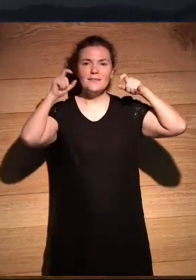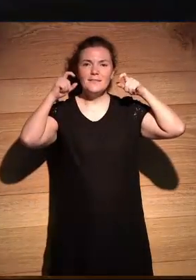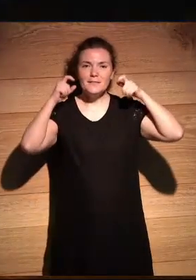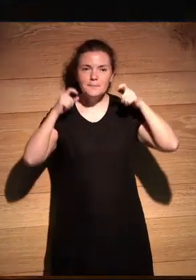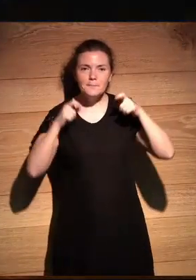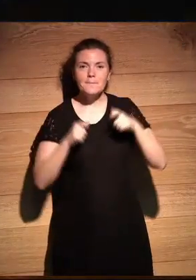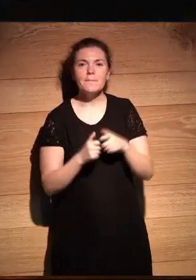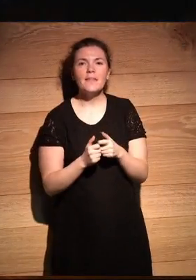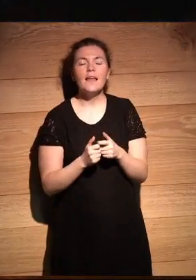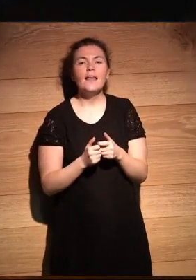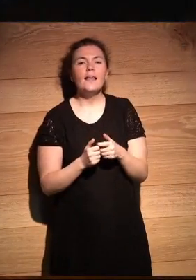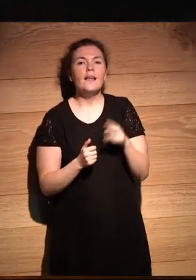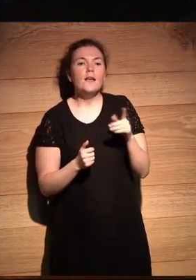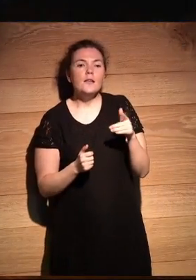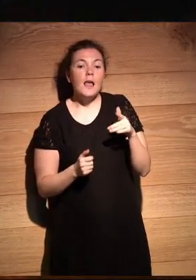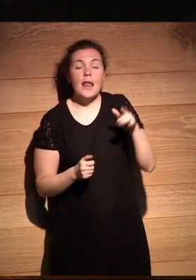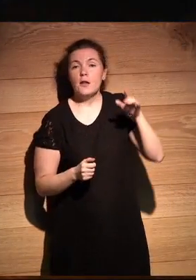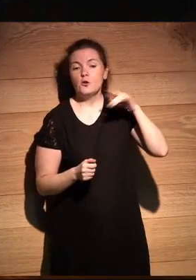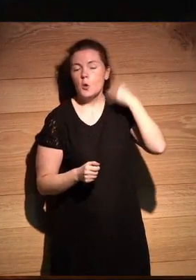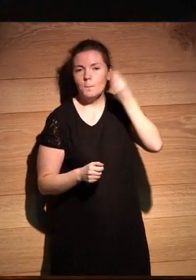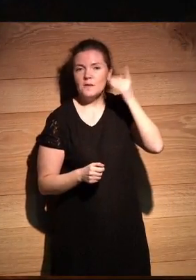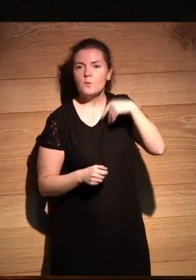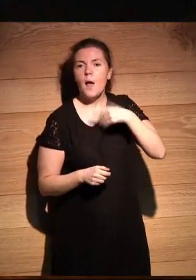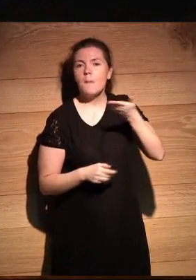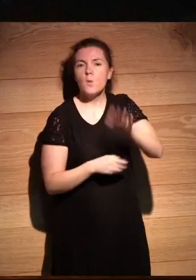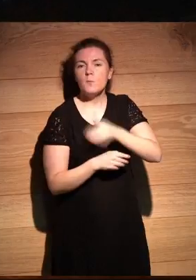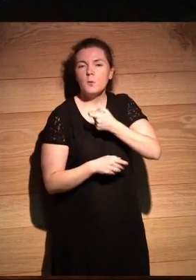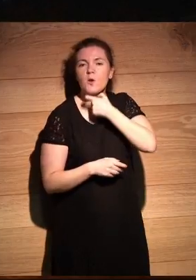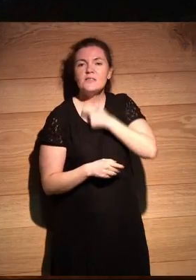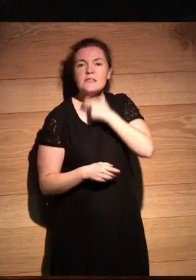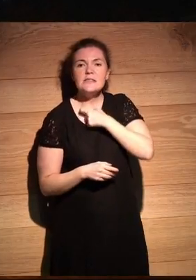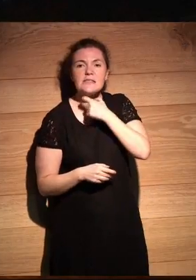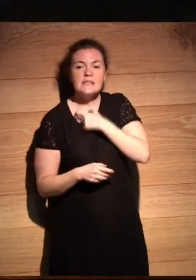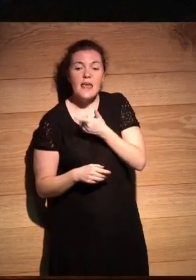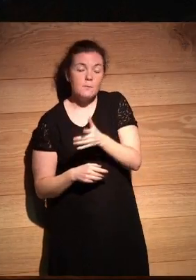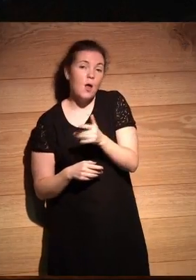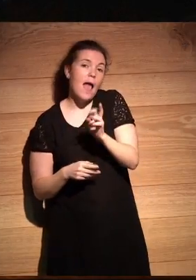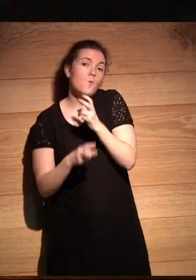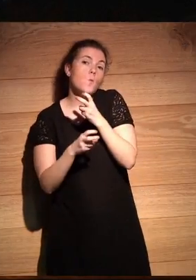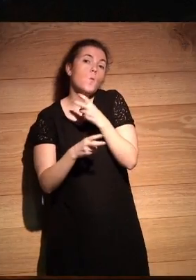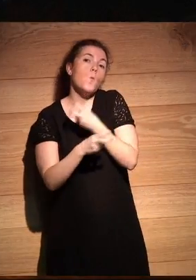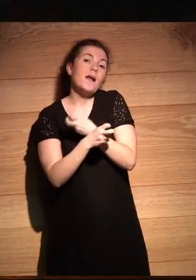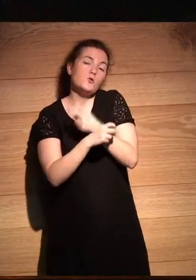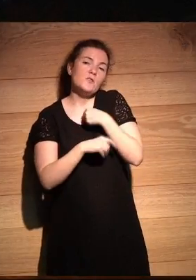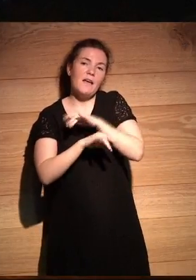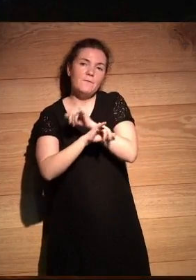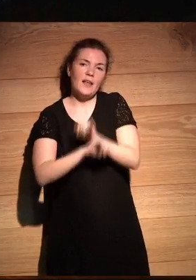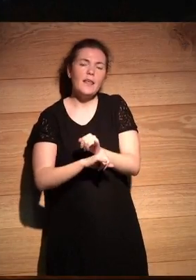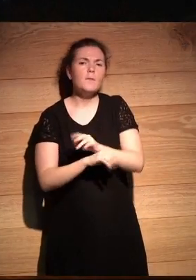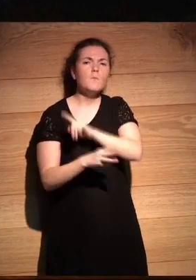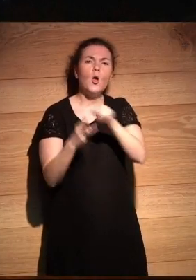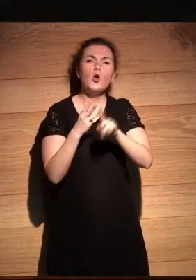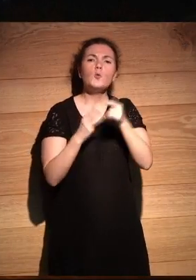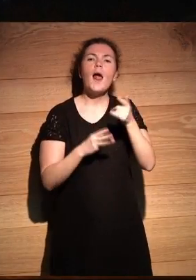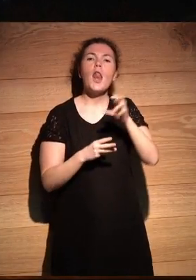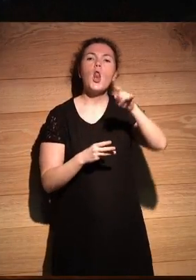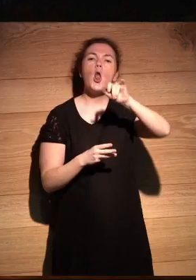de dinosaurio no consciente que va a morir de sed él también piensa que tener un hueso con eso lo soluciona ¿no? y el otro es Lorenz de Arabia ¿no? que es